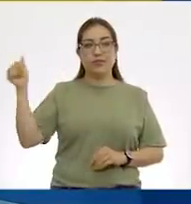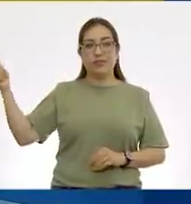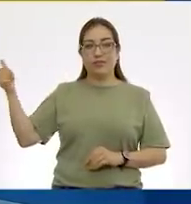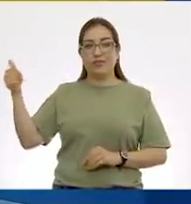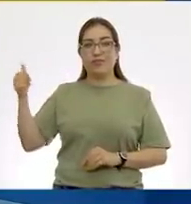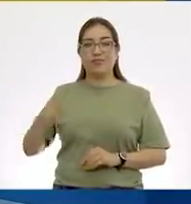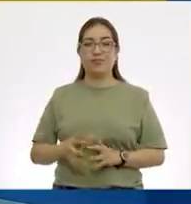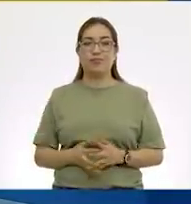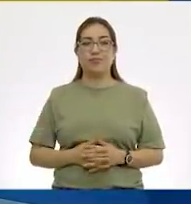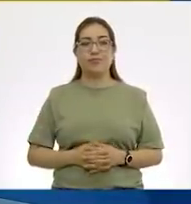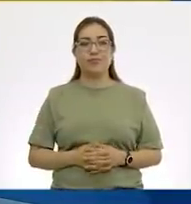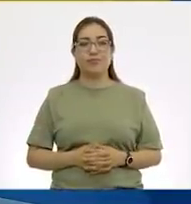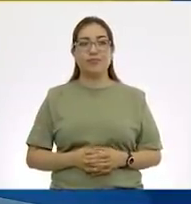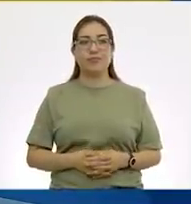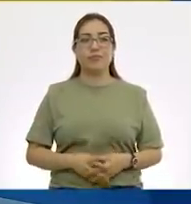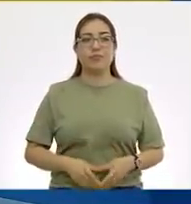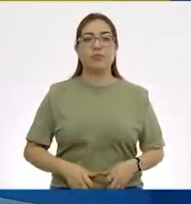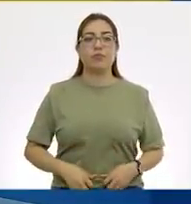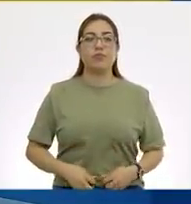ayude a enfocarla.